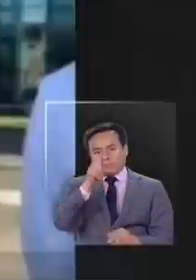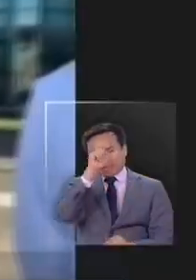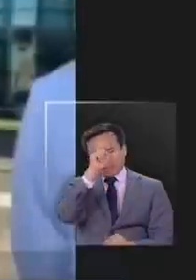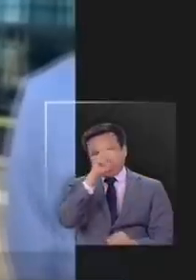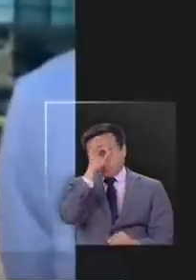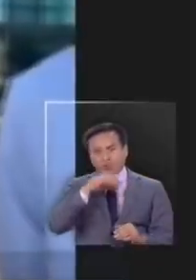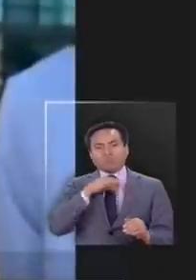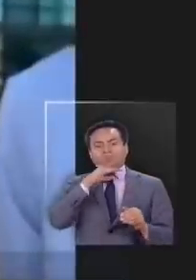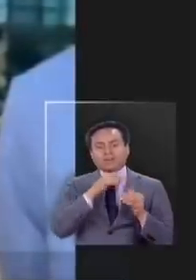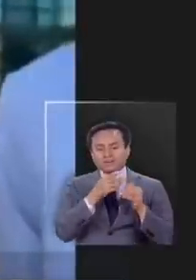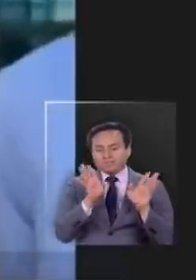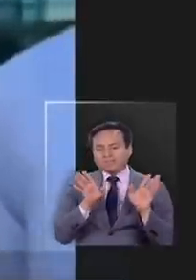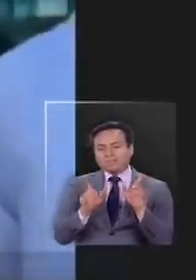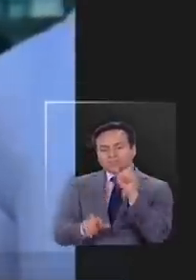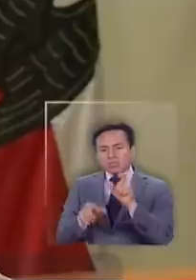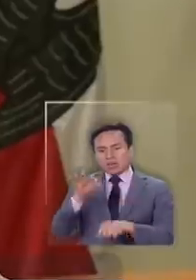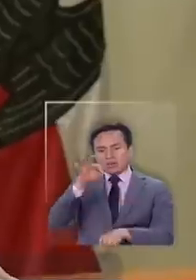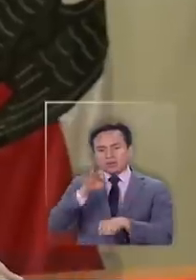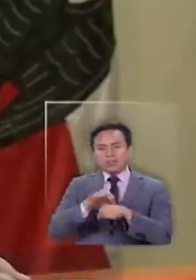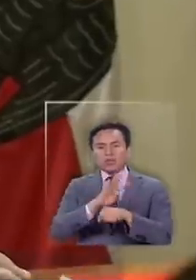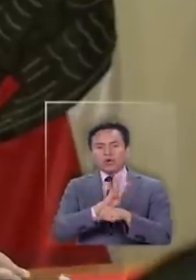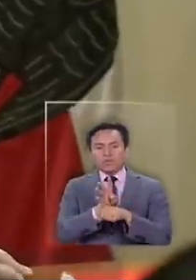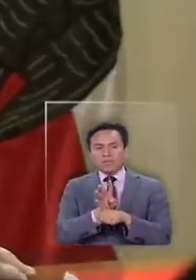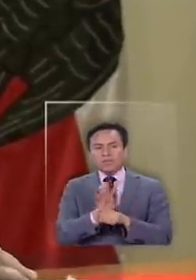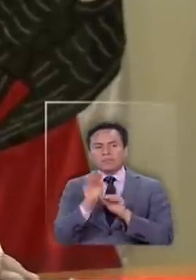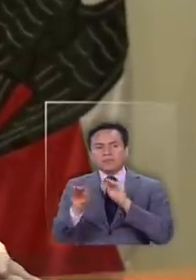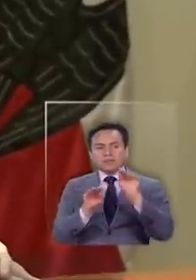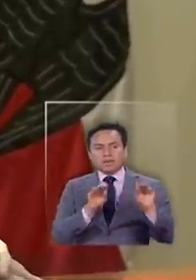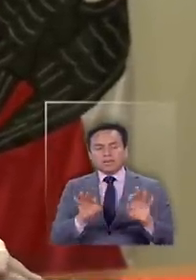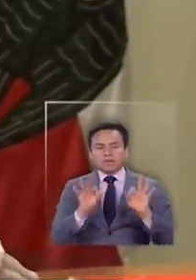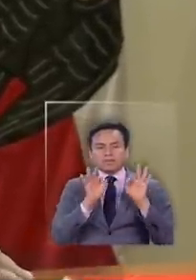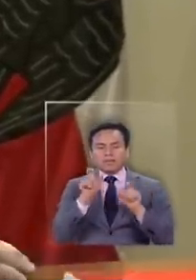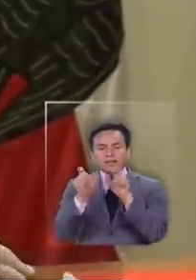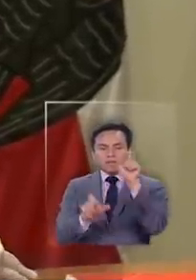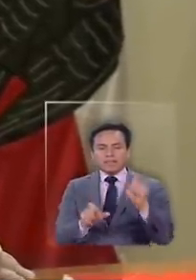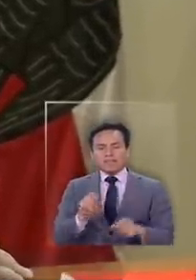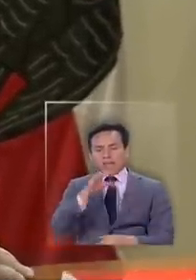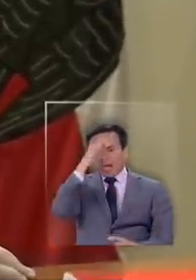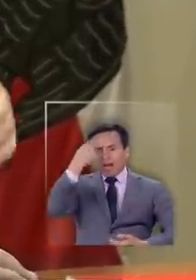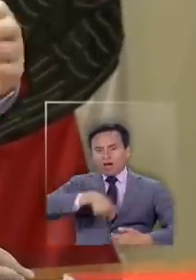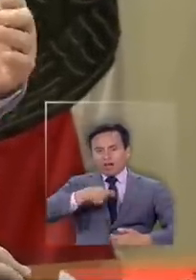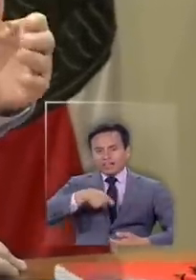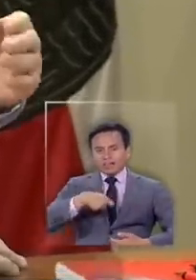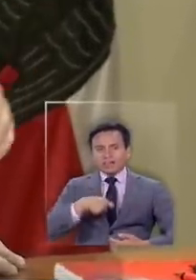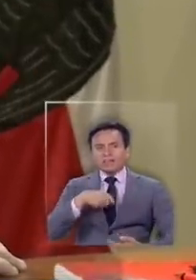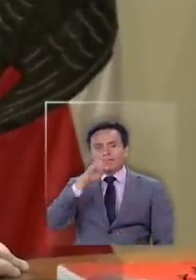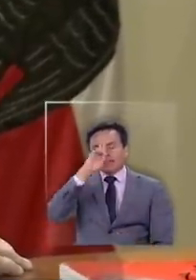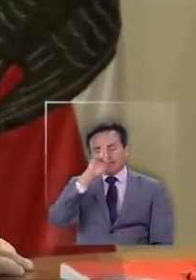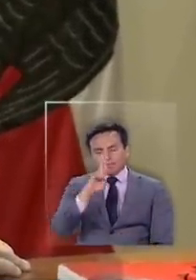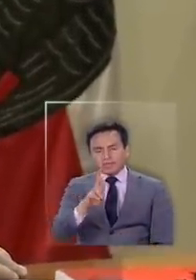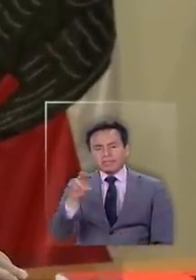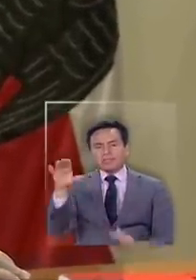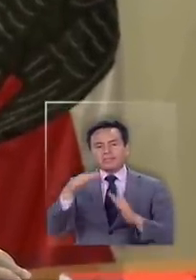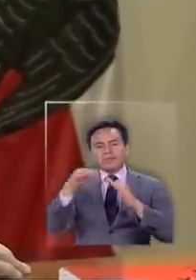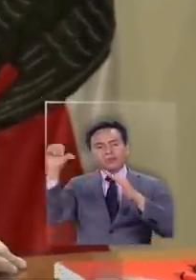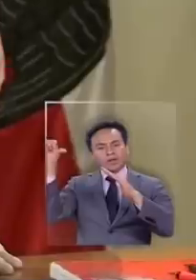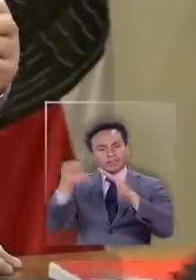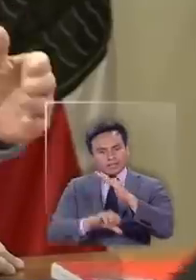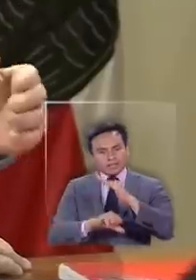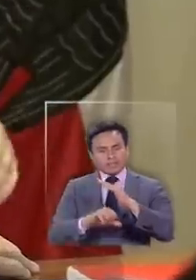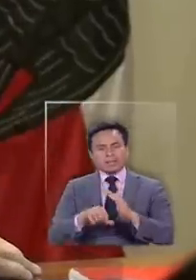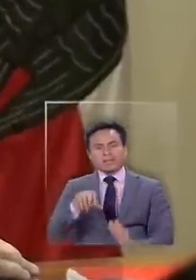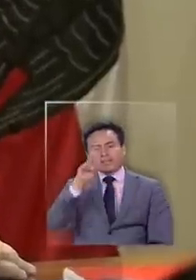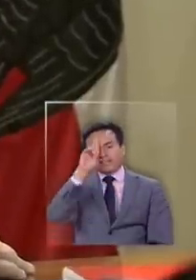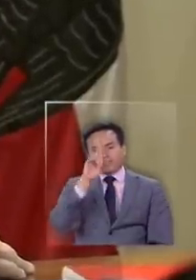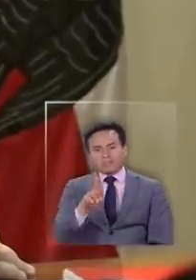mucho para los enfermos de COVID un mensaje muy especial a la gente de la Araucanía que respete la cuarentena que